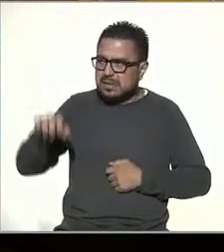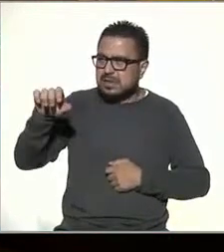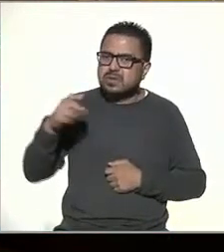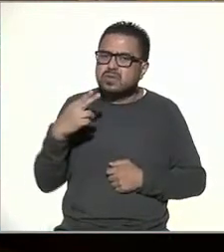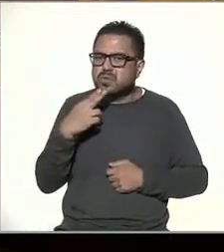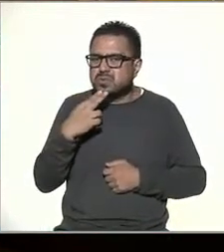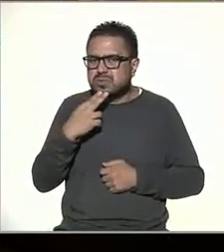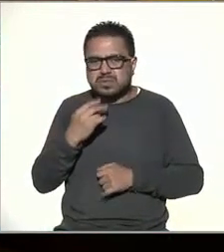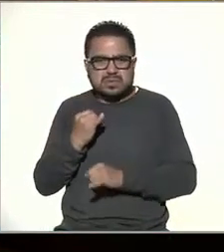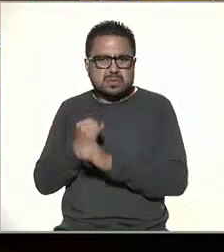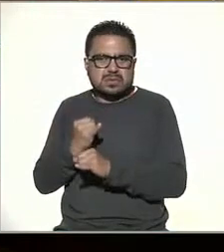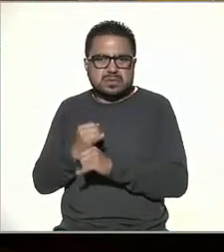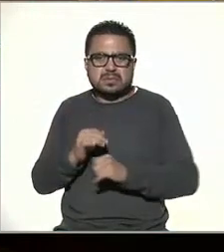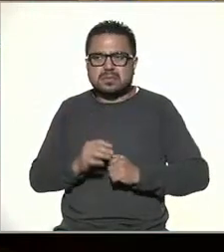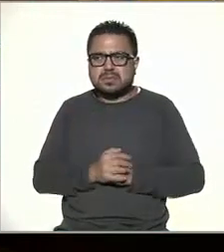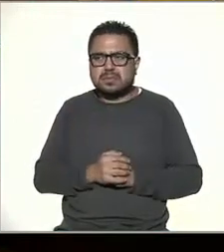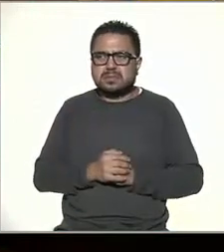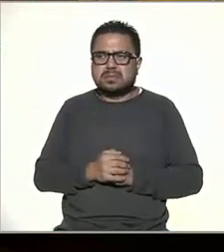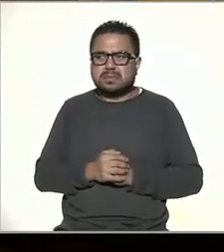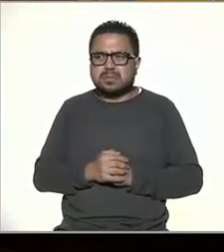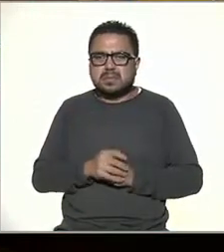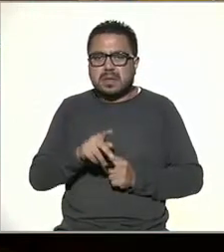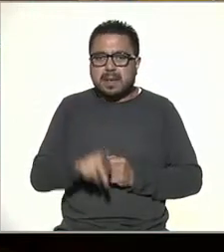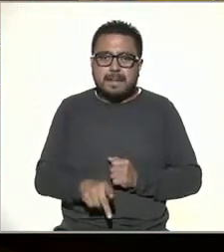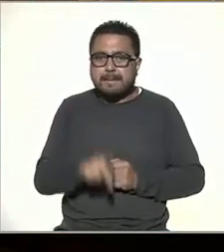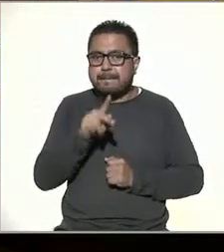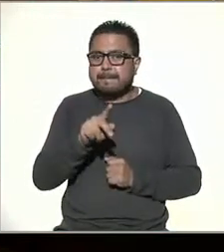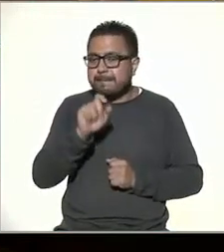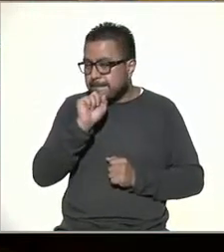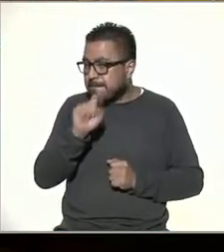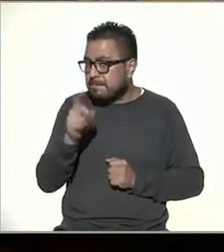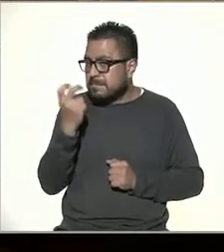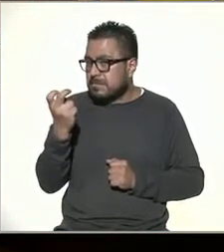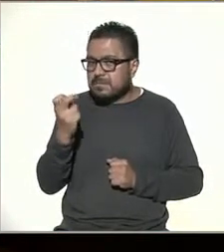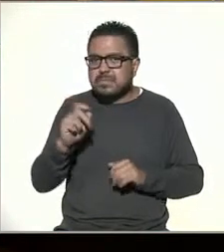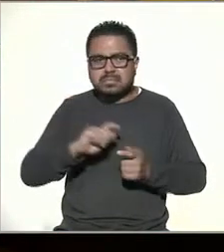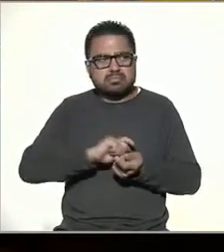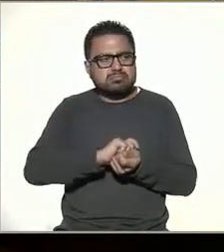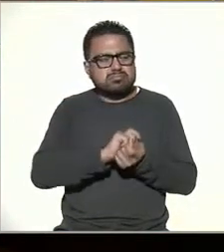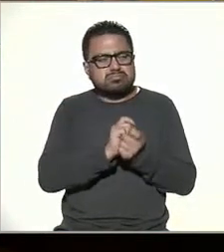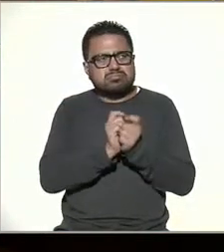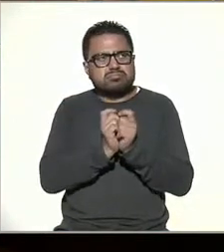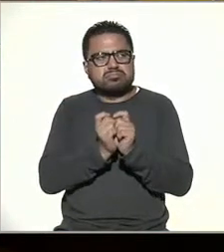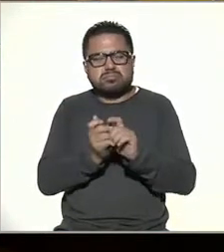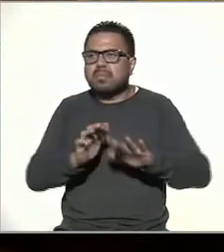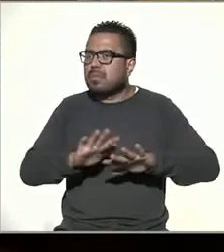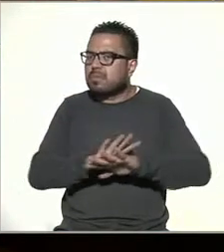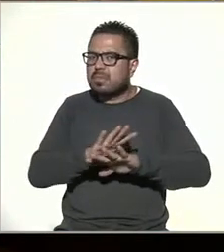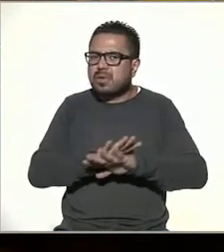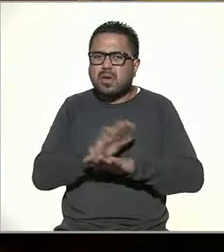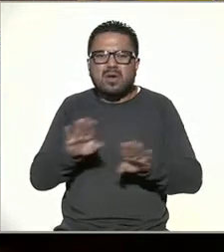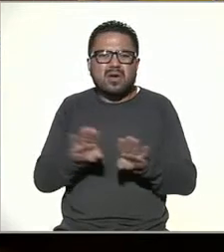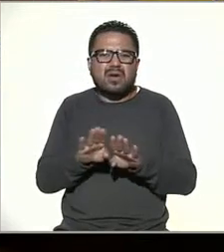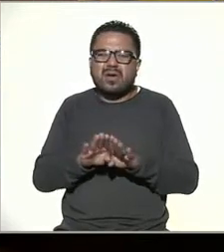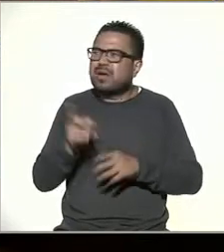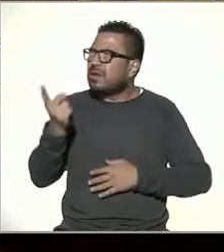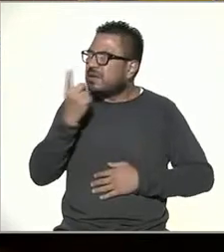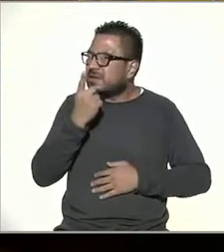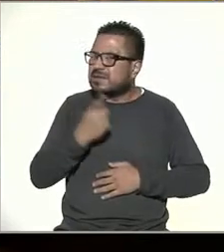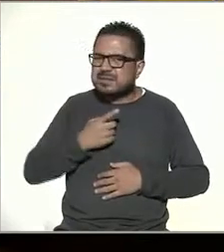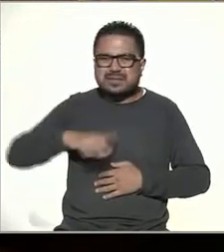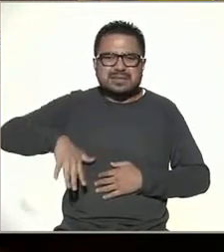uso de internet pero también esto se fue transformando porque hubo como bien nos decías